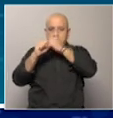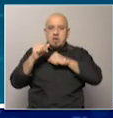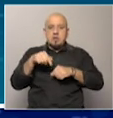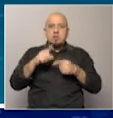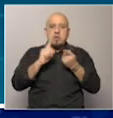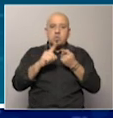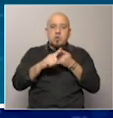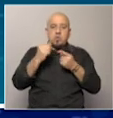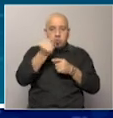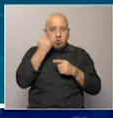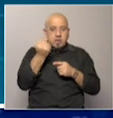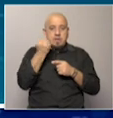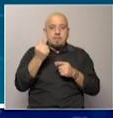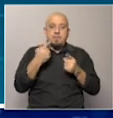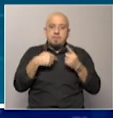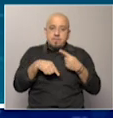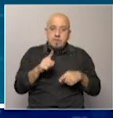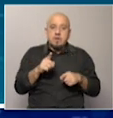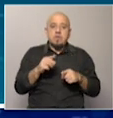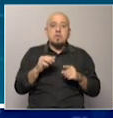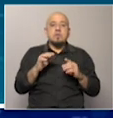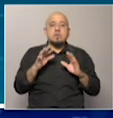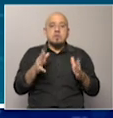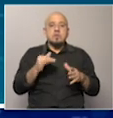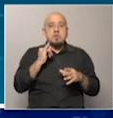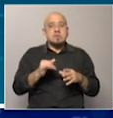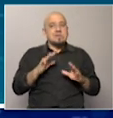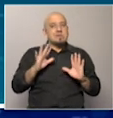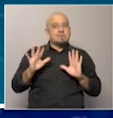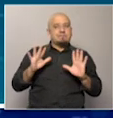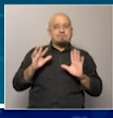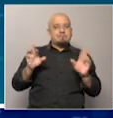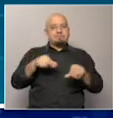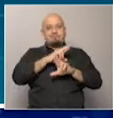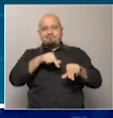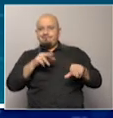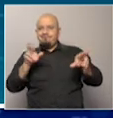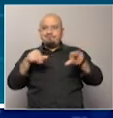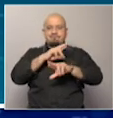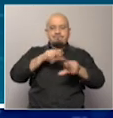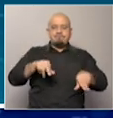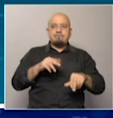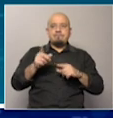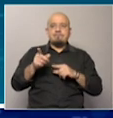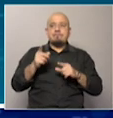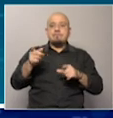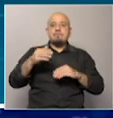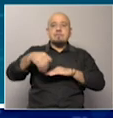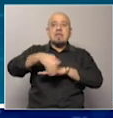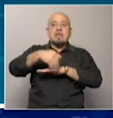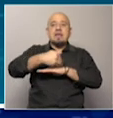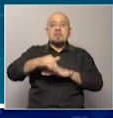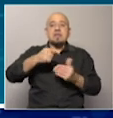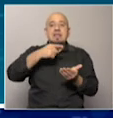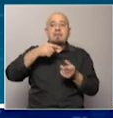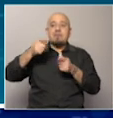acuerdo importante, sí, pero también ha generado muchos rechazos, sobre todo a nivel de la calle Palestina,